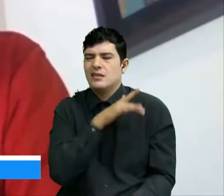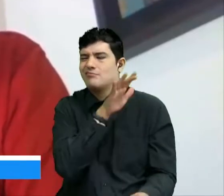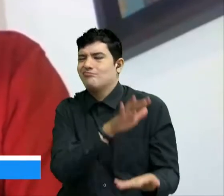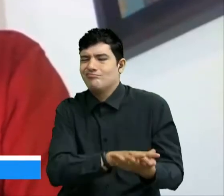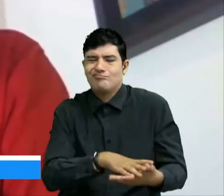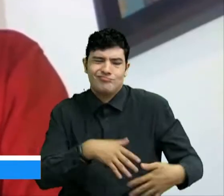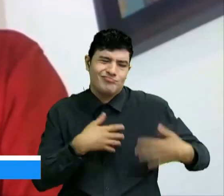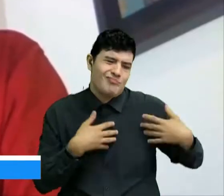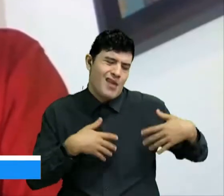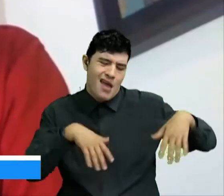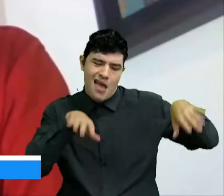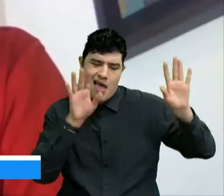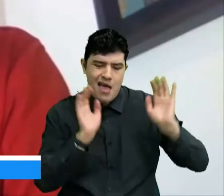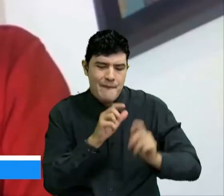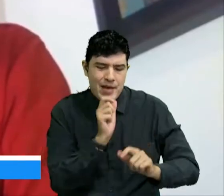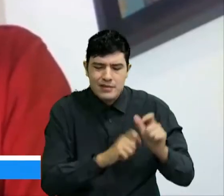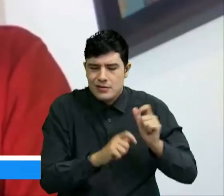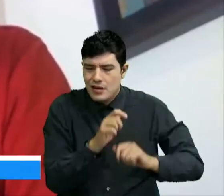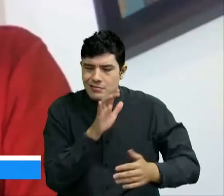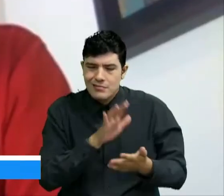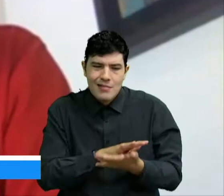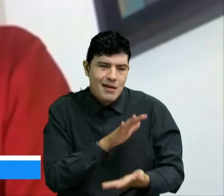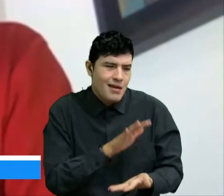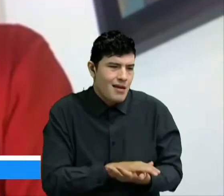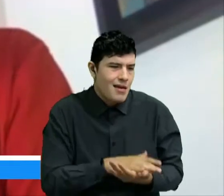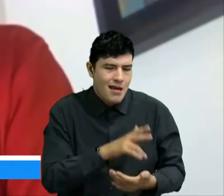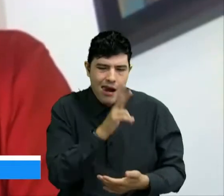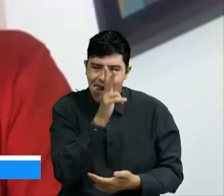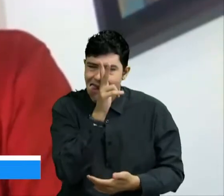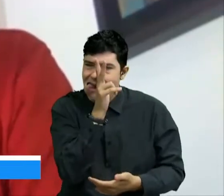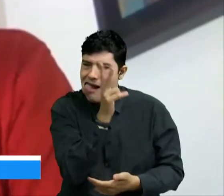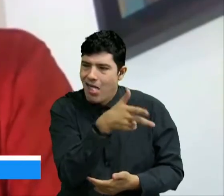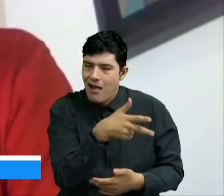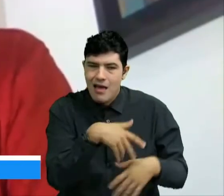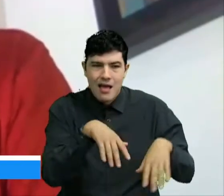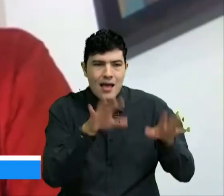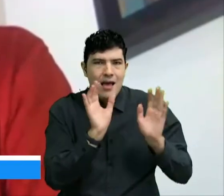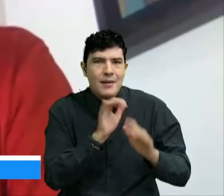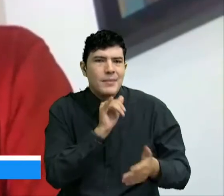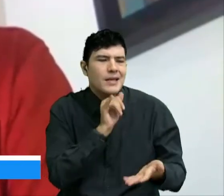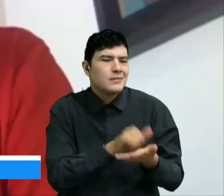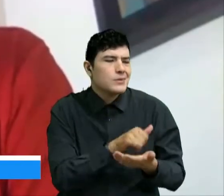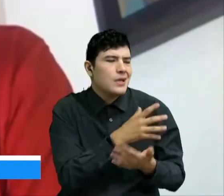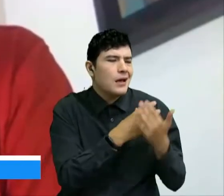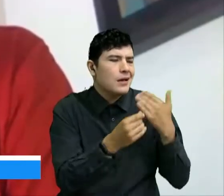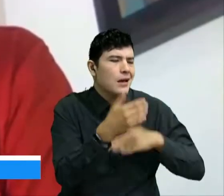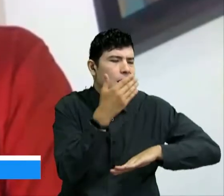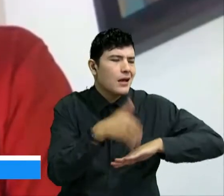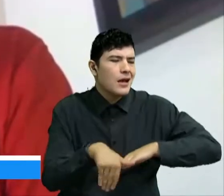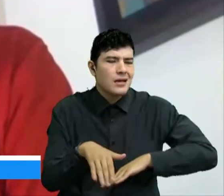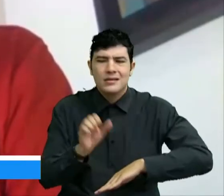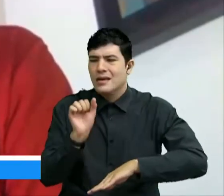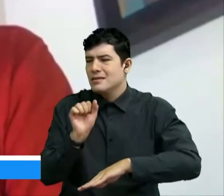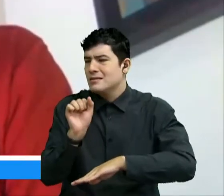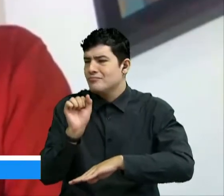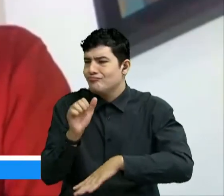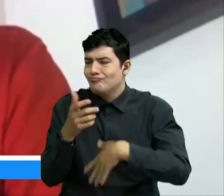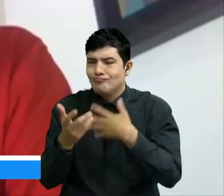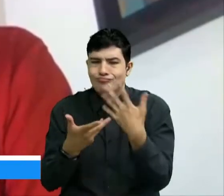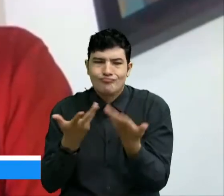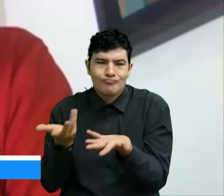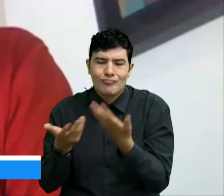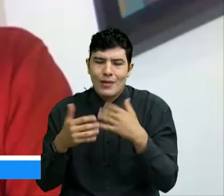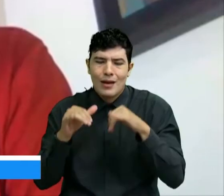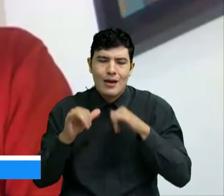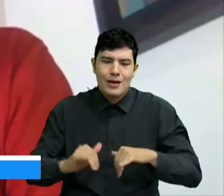La gente pues ya como que le da lo mismo salir a la calle, no salir a la calle. No sé,